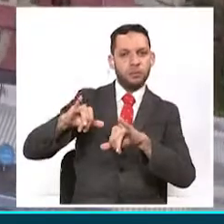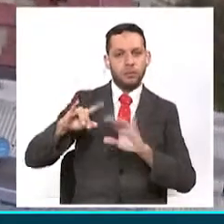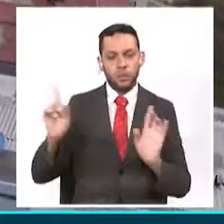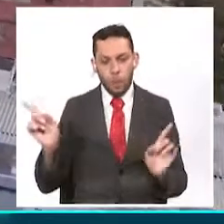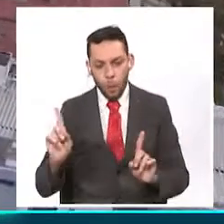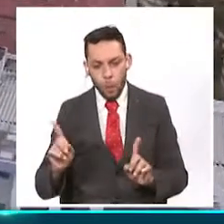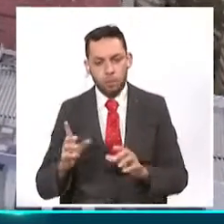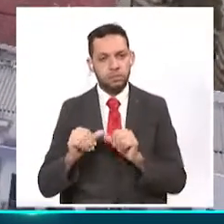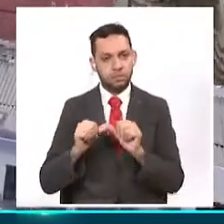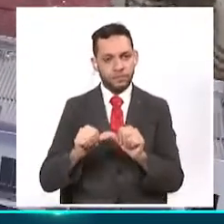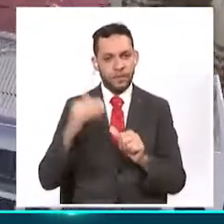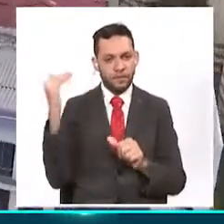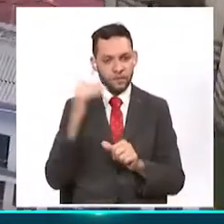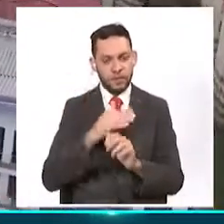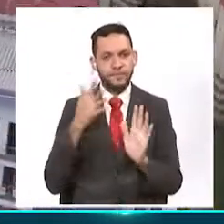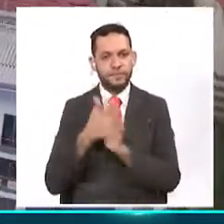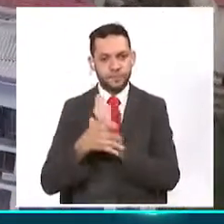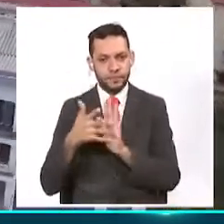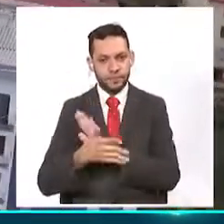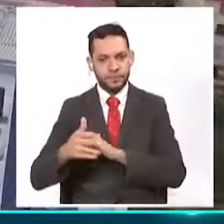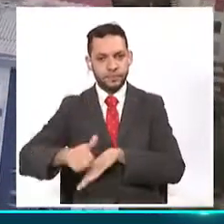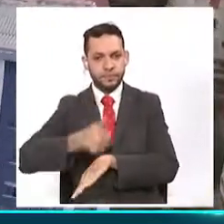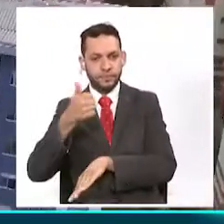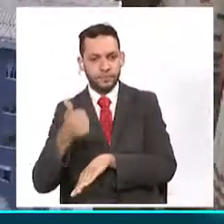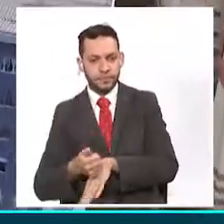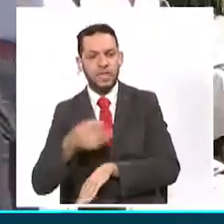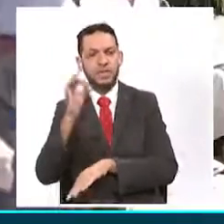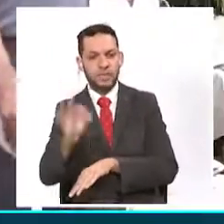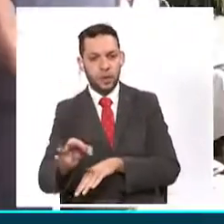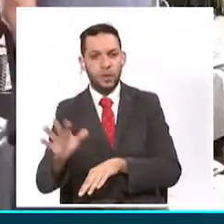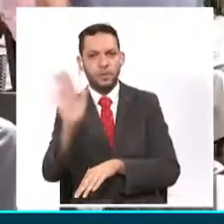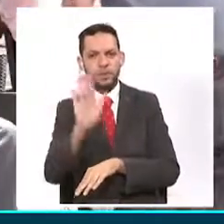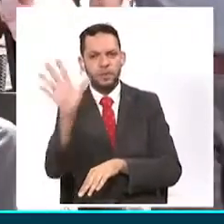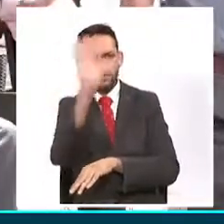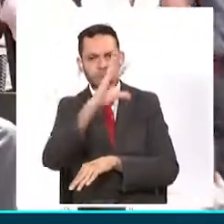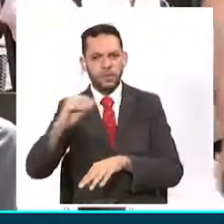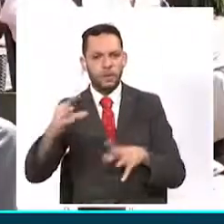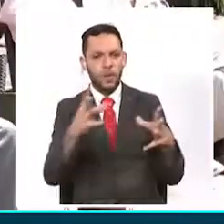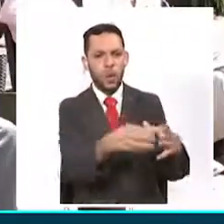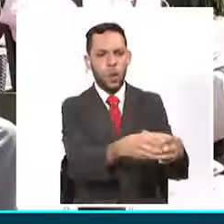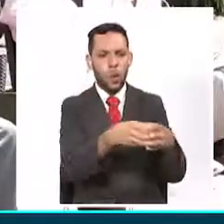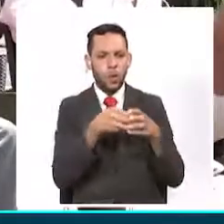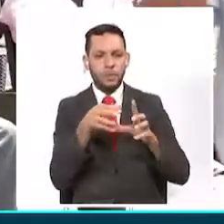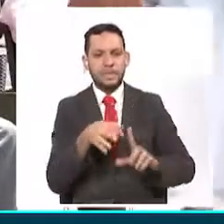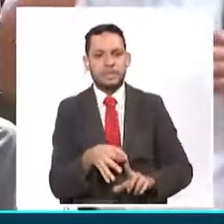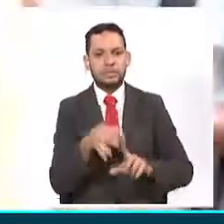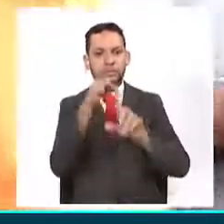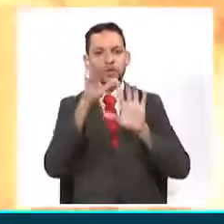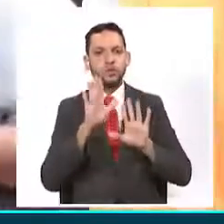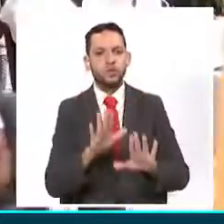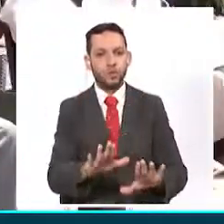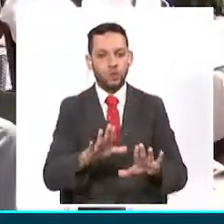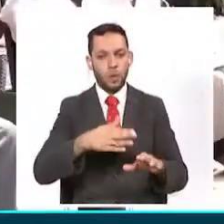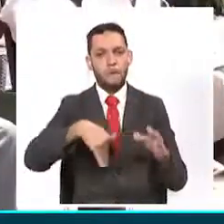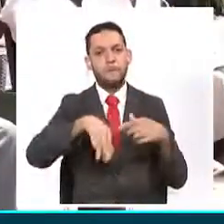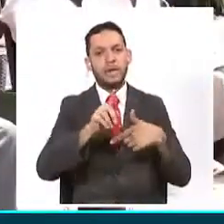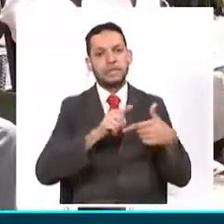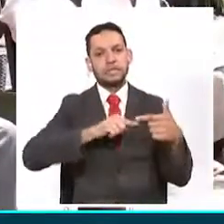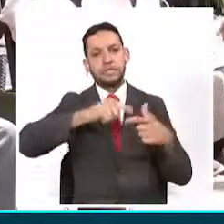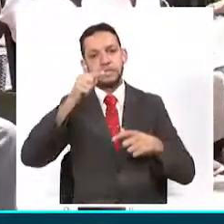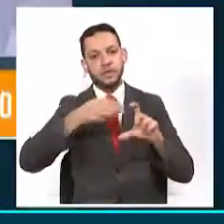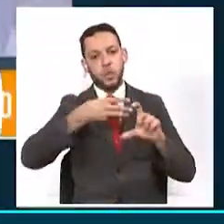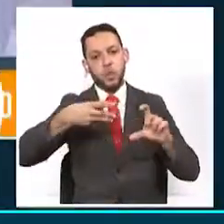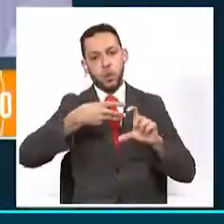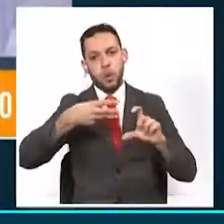El doctor Gómez Marín dijo que en este departamento la vacunación se debe priorizar, teniendo en cuenta que es el que registra la mayor tasa de